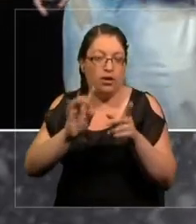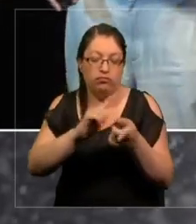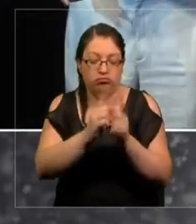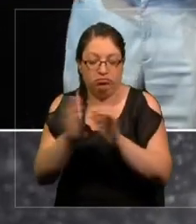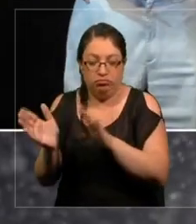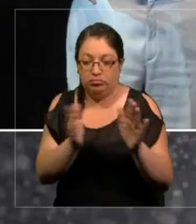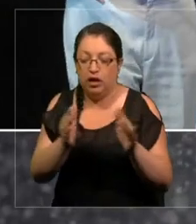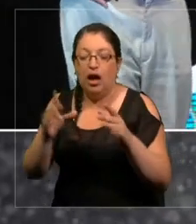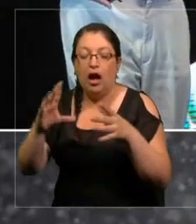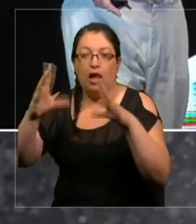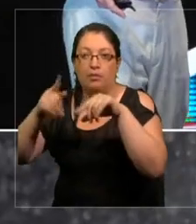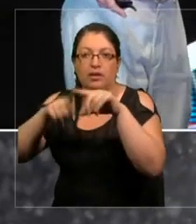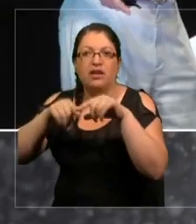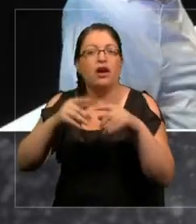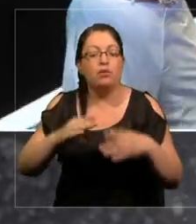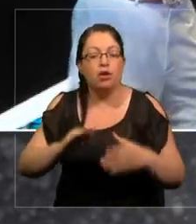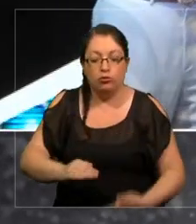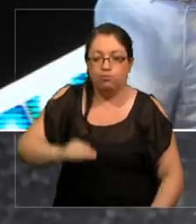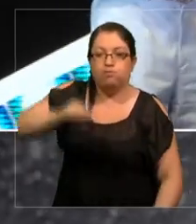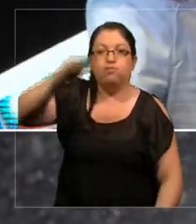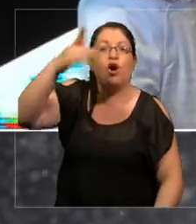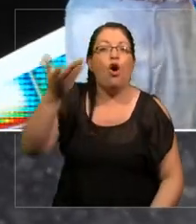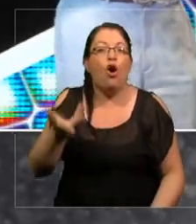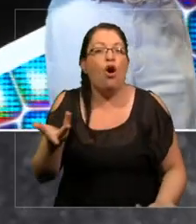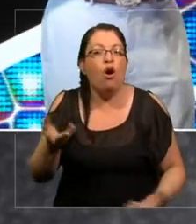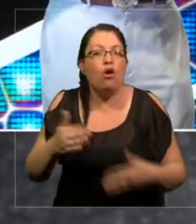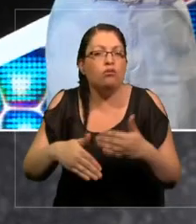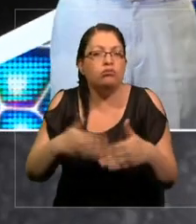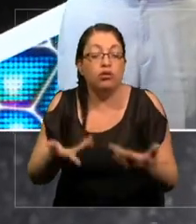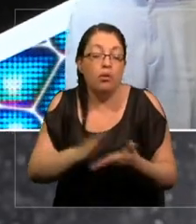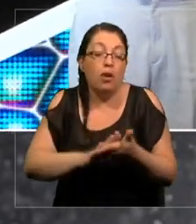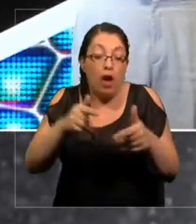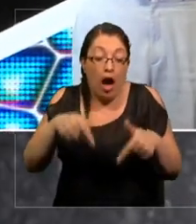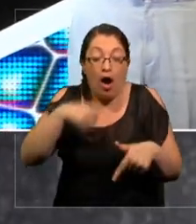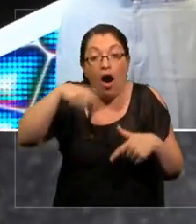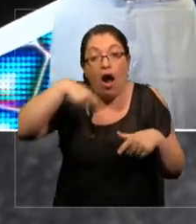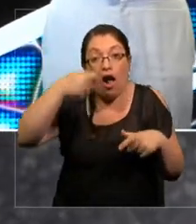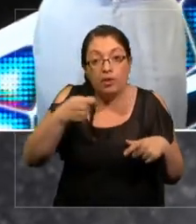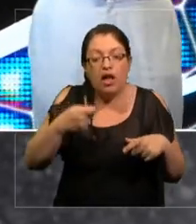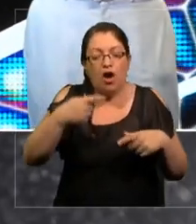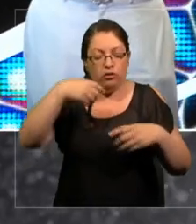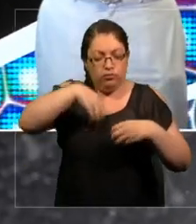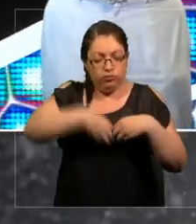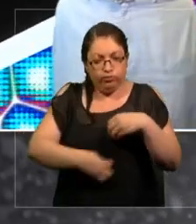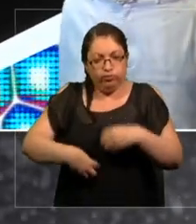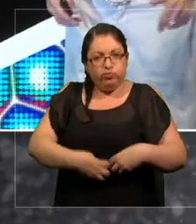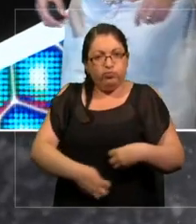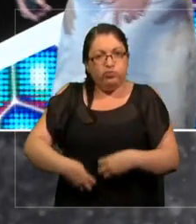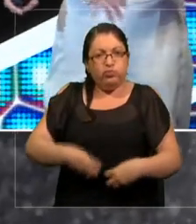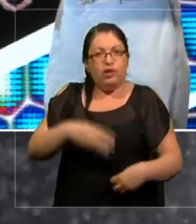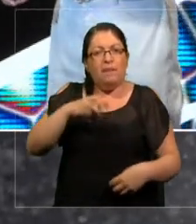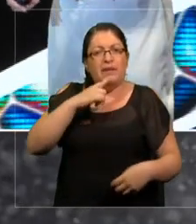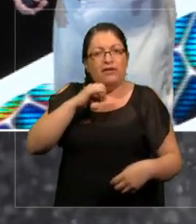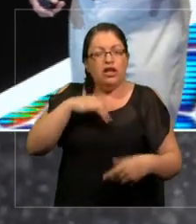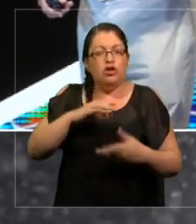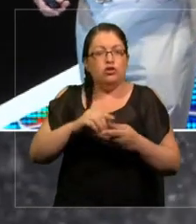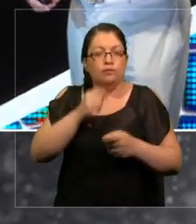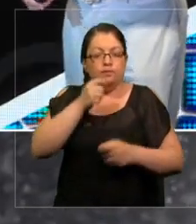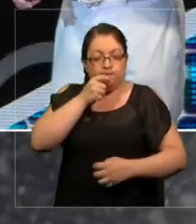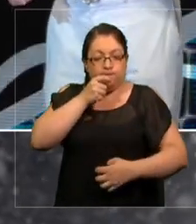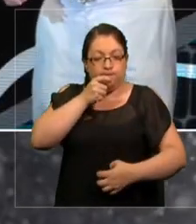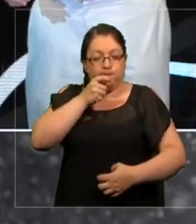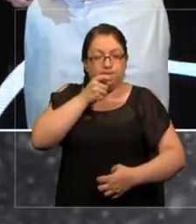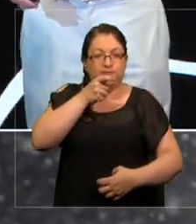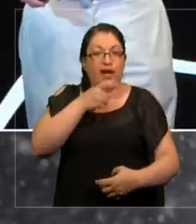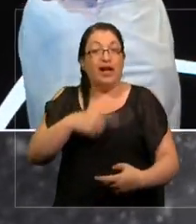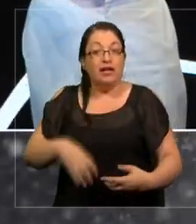Crecimiento. ¿Cómo funciona el crecimiento? Bueno, usted acaba de almorzar, está metabolizando, su energía lleva a